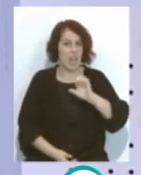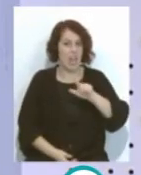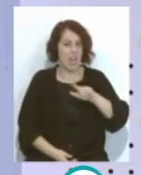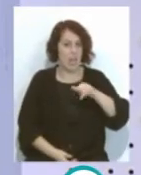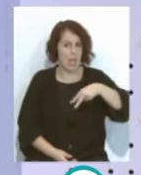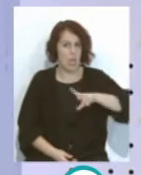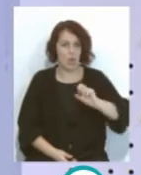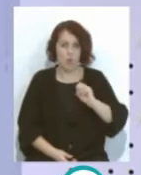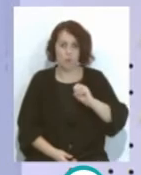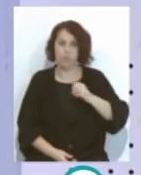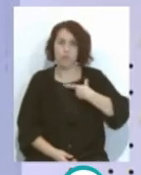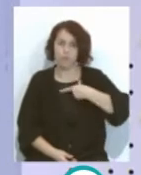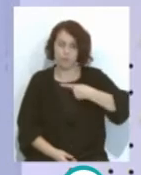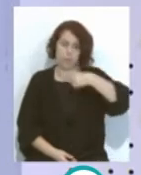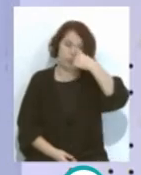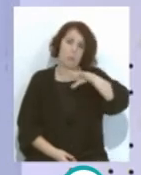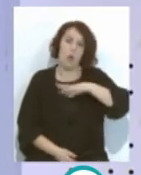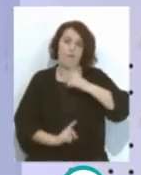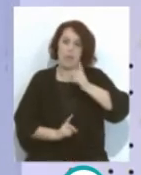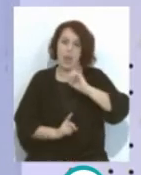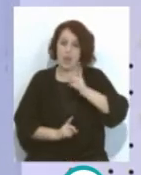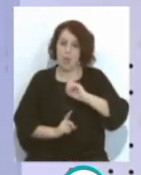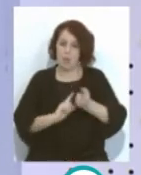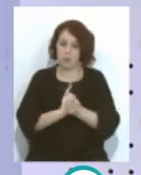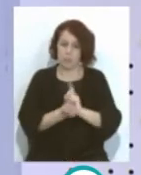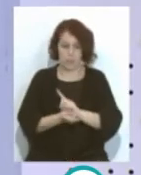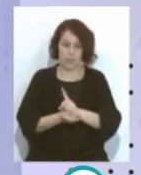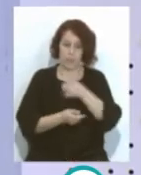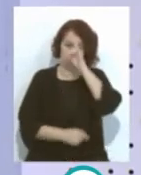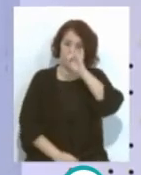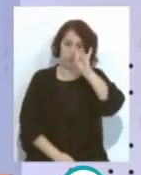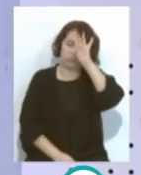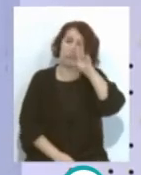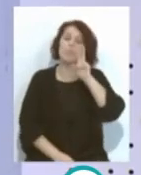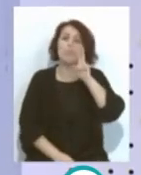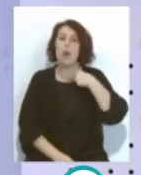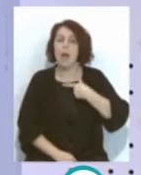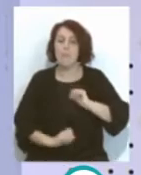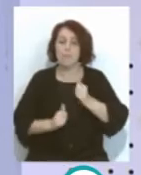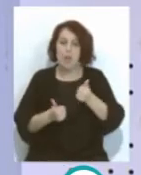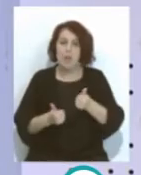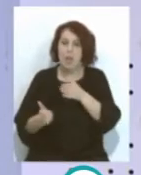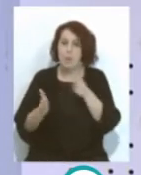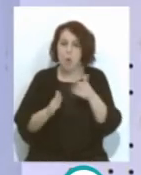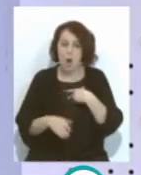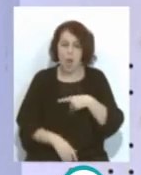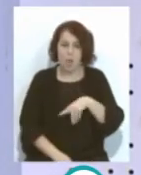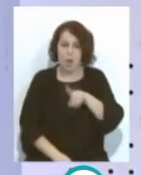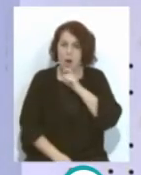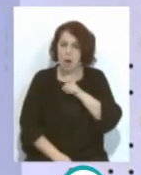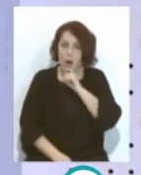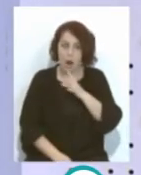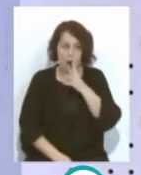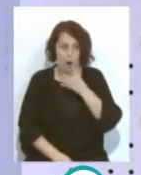cambiado en tan poco tiempo La cara del Atleticlubo Bilbao A quienes le veíamos Con muchas complicaciones En este inicio de temporada Y que